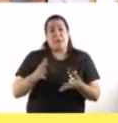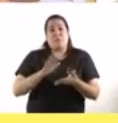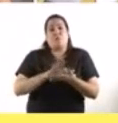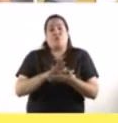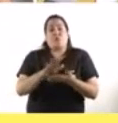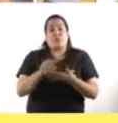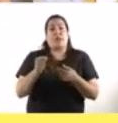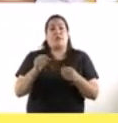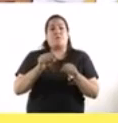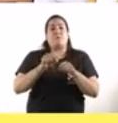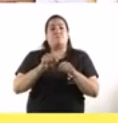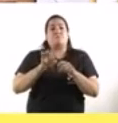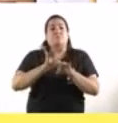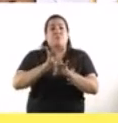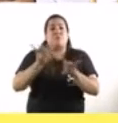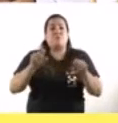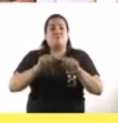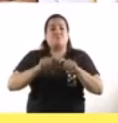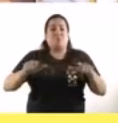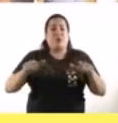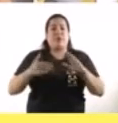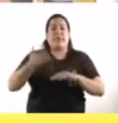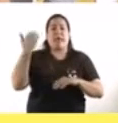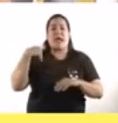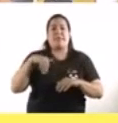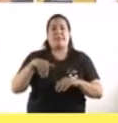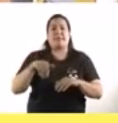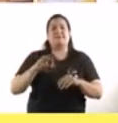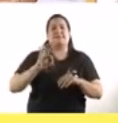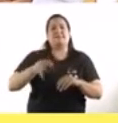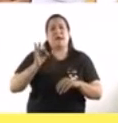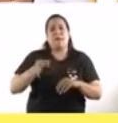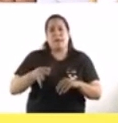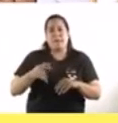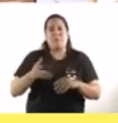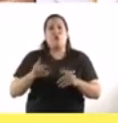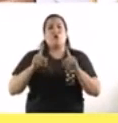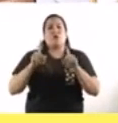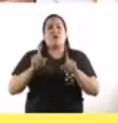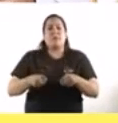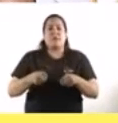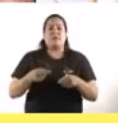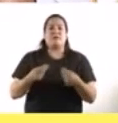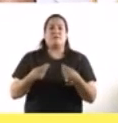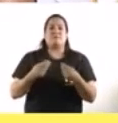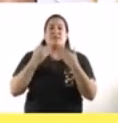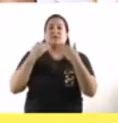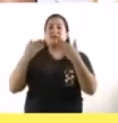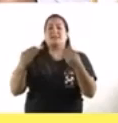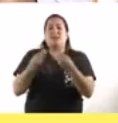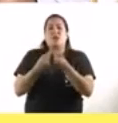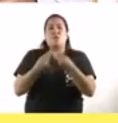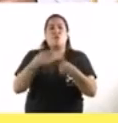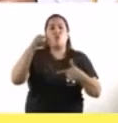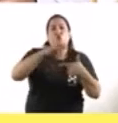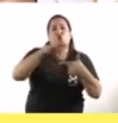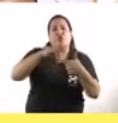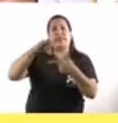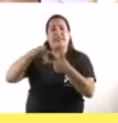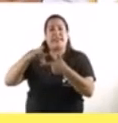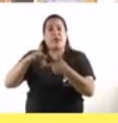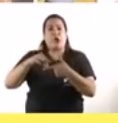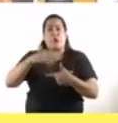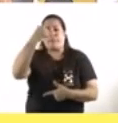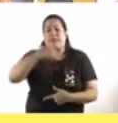número significativo de casos estimulado también por la intensificación del testeo es decir mucho testeo de persona asintomática o con pocos síntomas